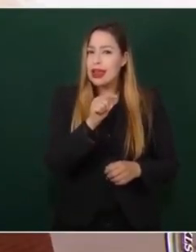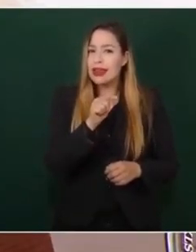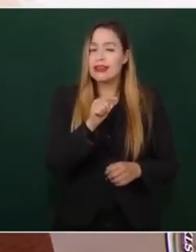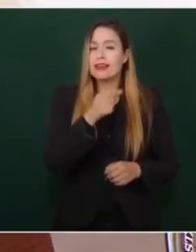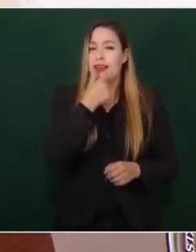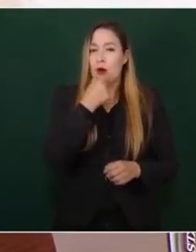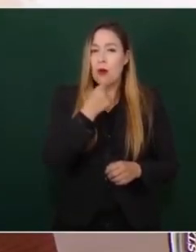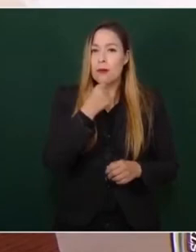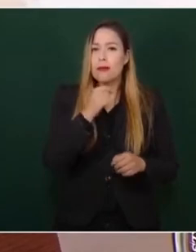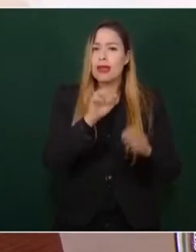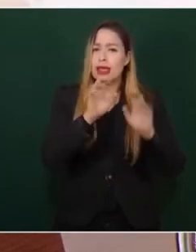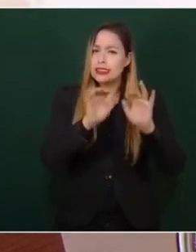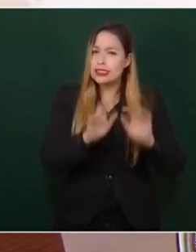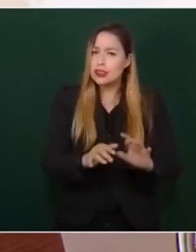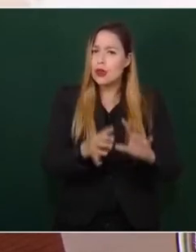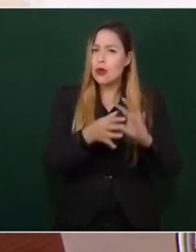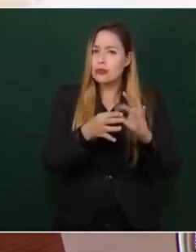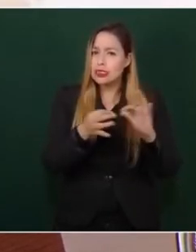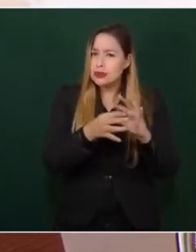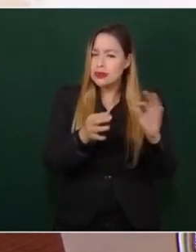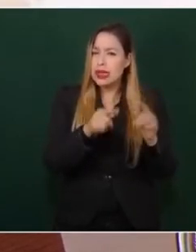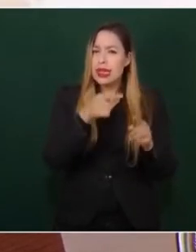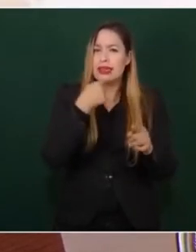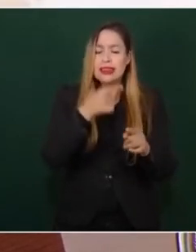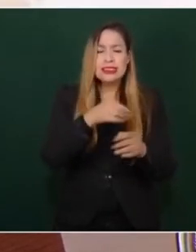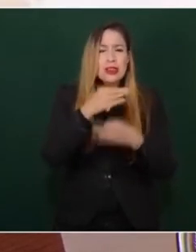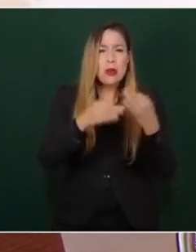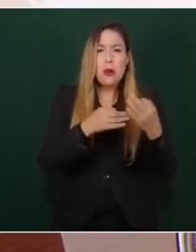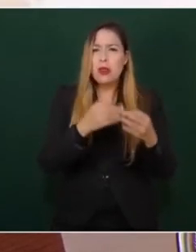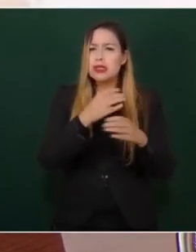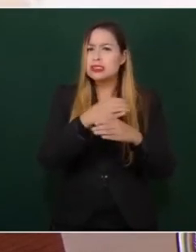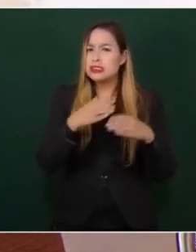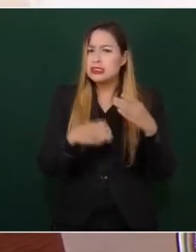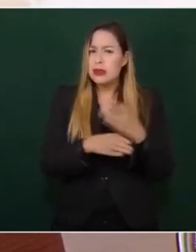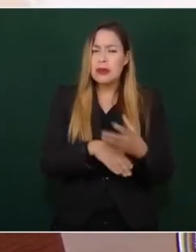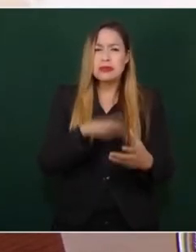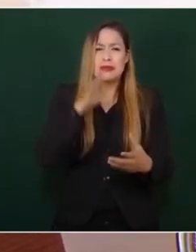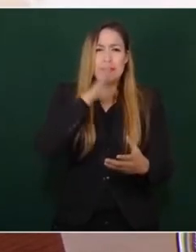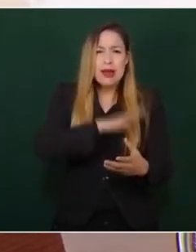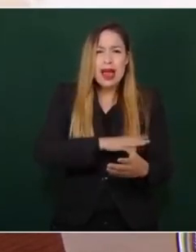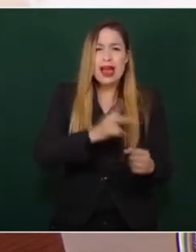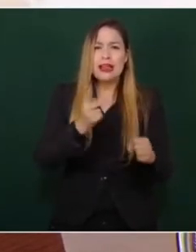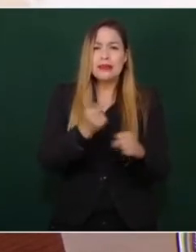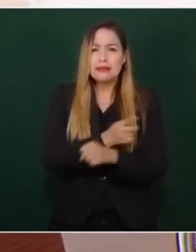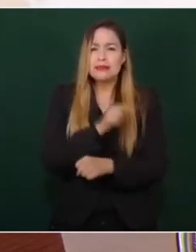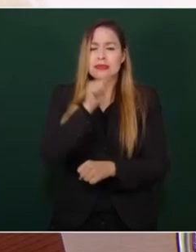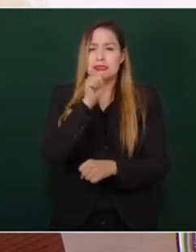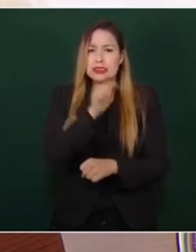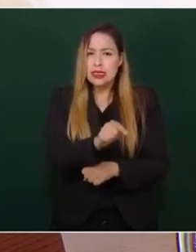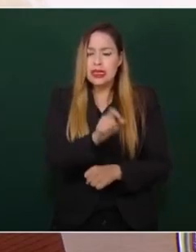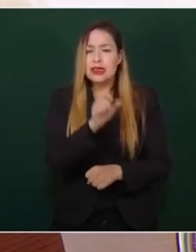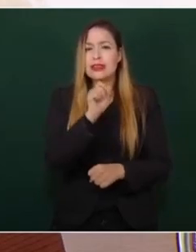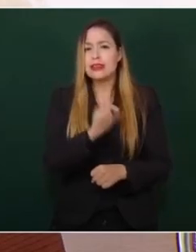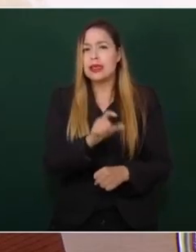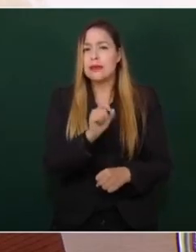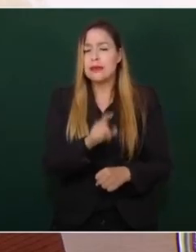también revolucionarios